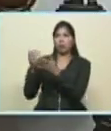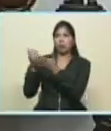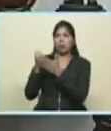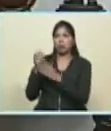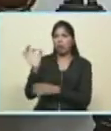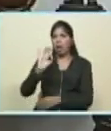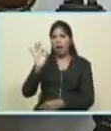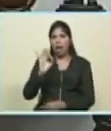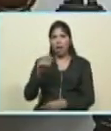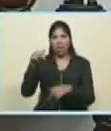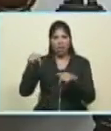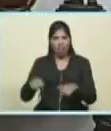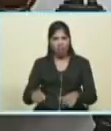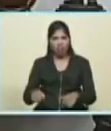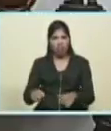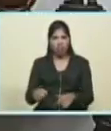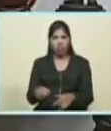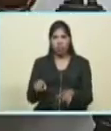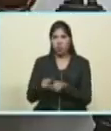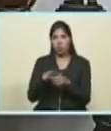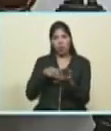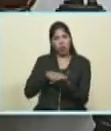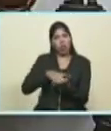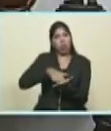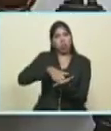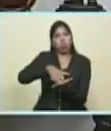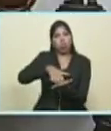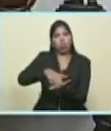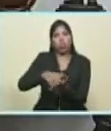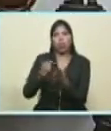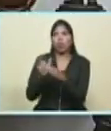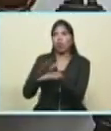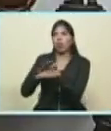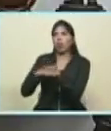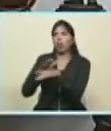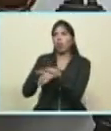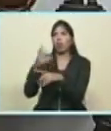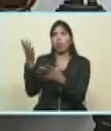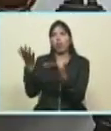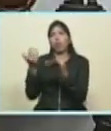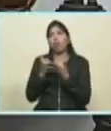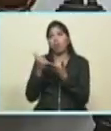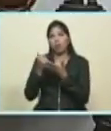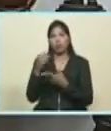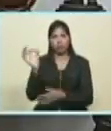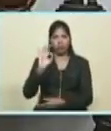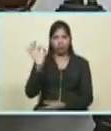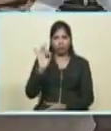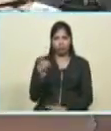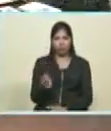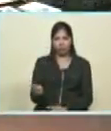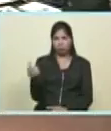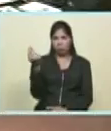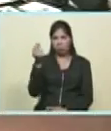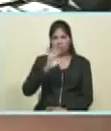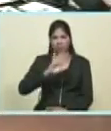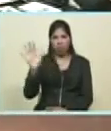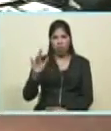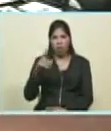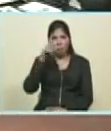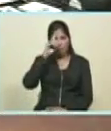nunca volverá aquí no se le rendirá pleitesía a ninguna de las oligarquías ni a la oligarquía de Madrid